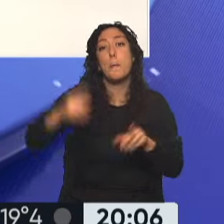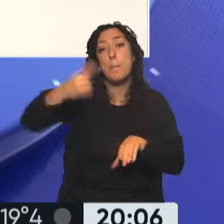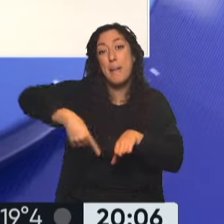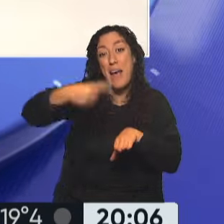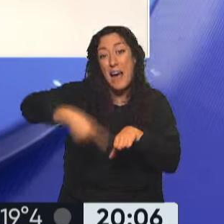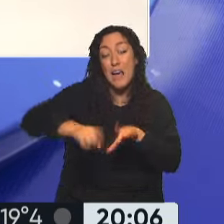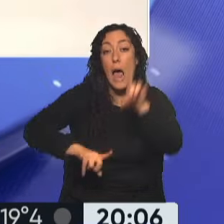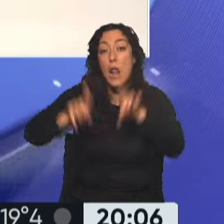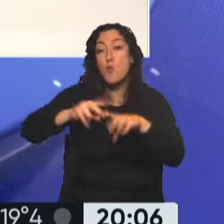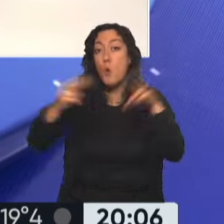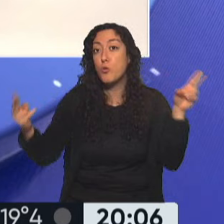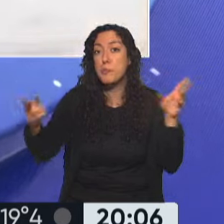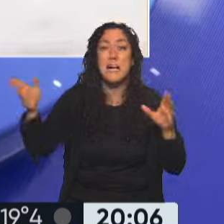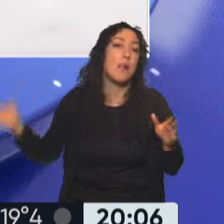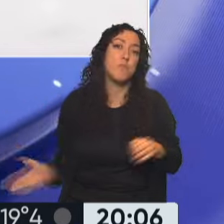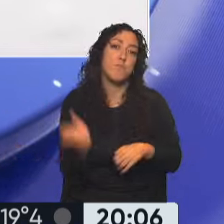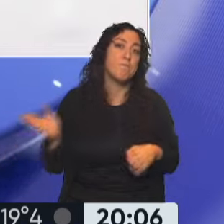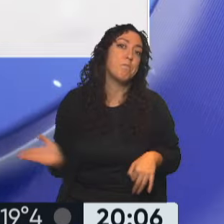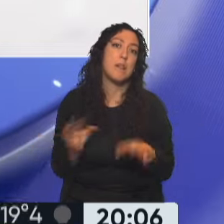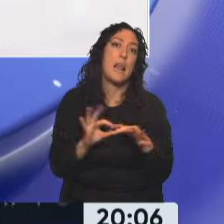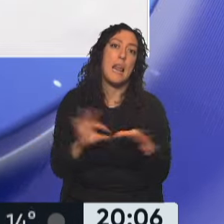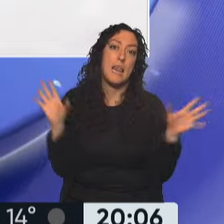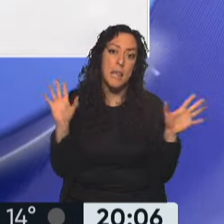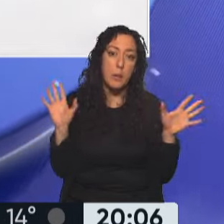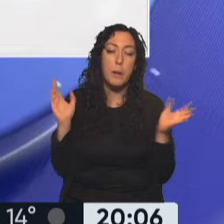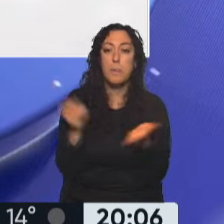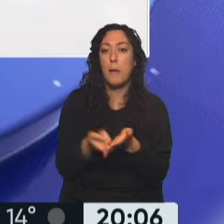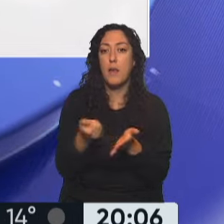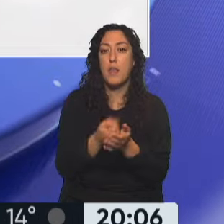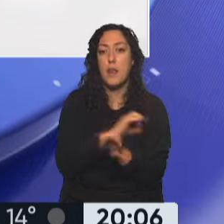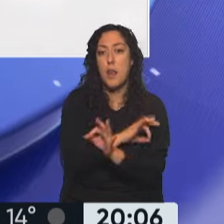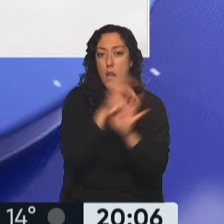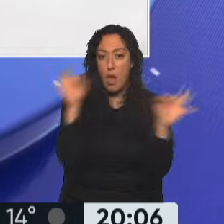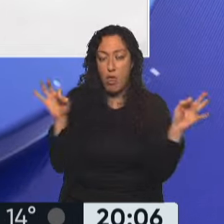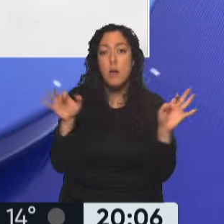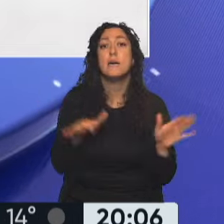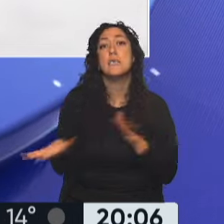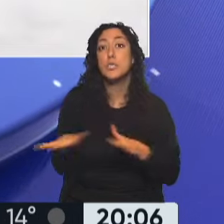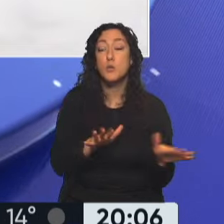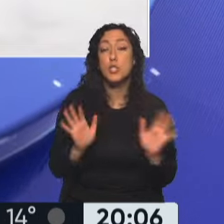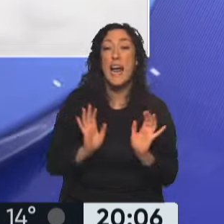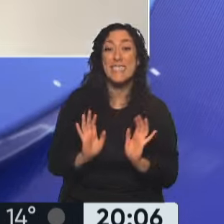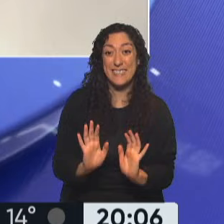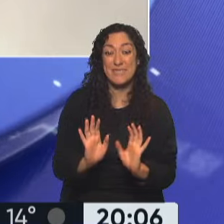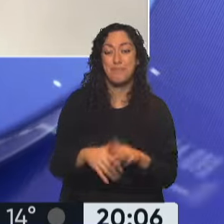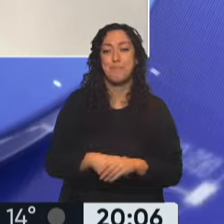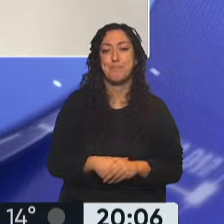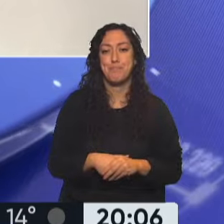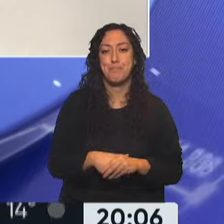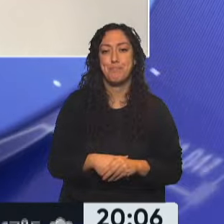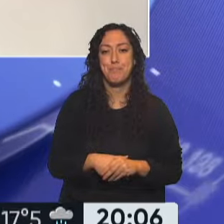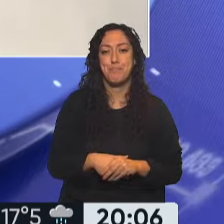autopistas se liberen las barreras y que se pueda circular sin abonar el peaje. Esta es la situación a esta hora, pero reiteramos, Pablo,